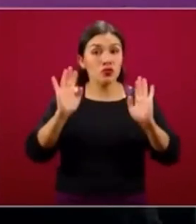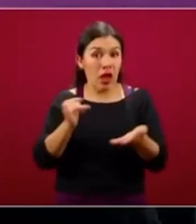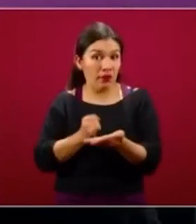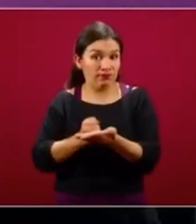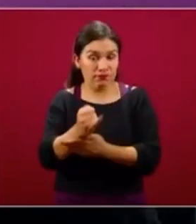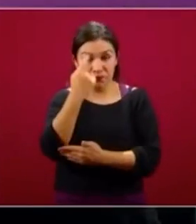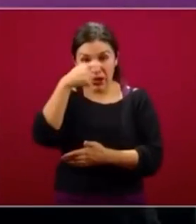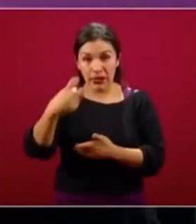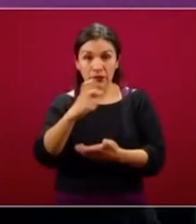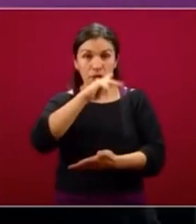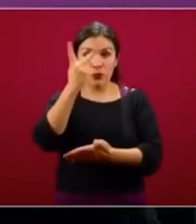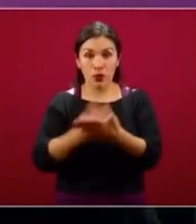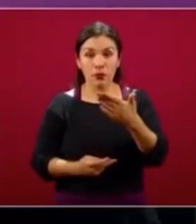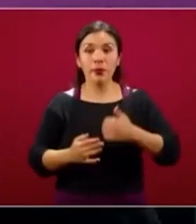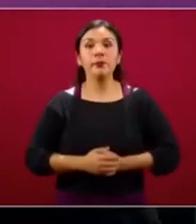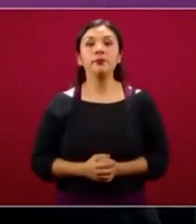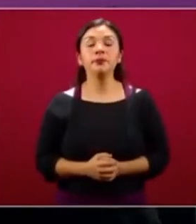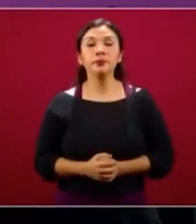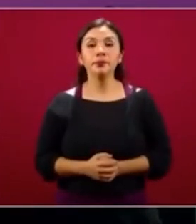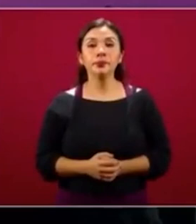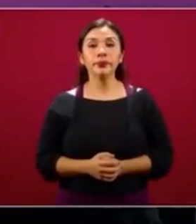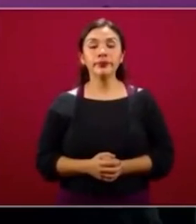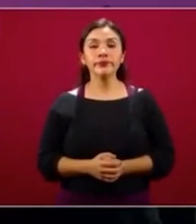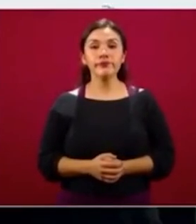en el programa. ¿Se nos apoyan, por favor?